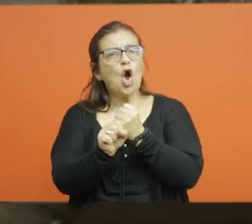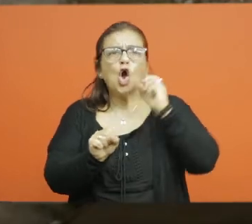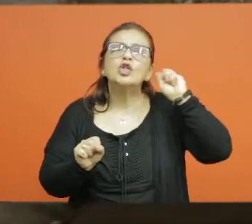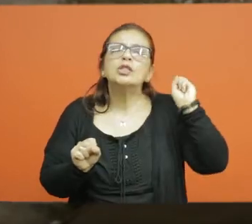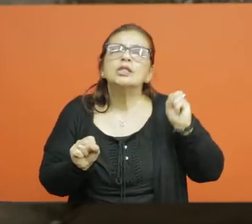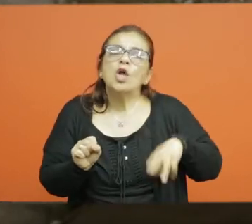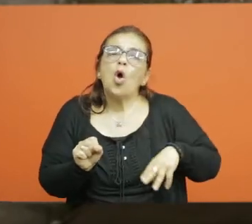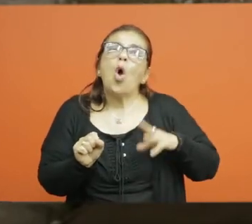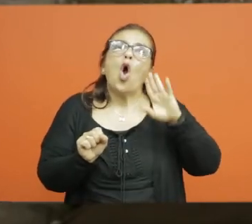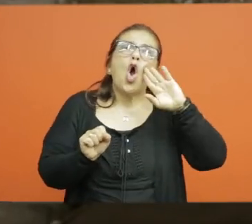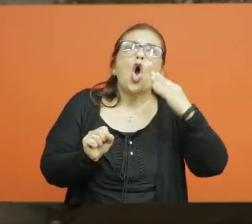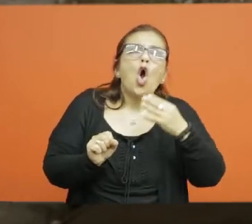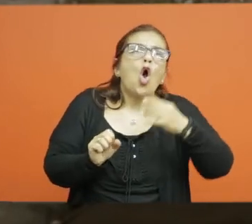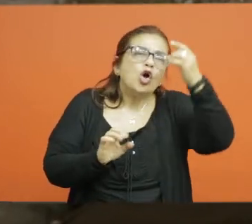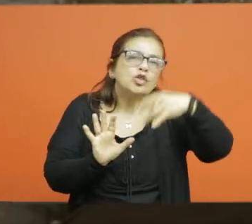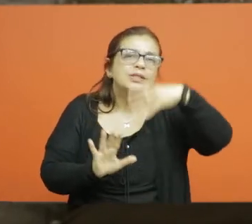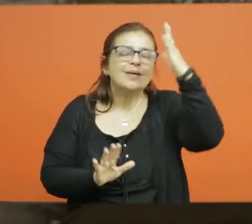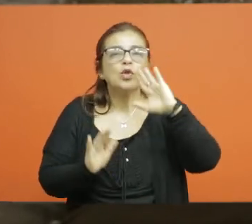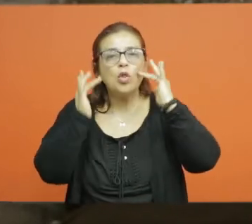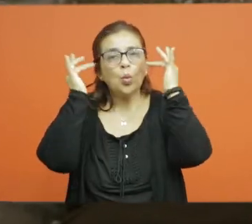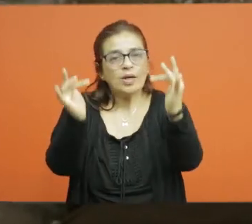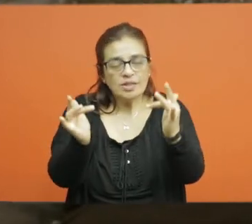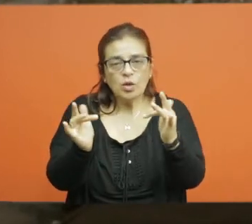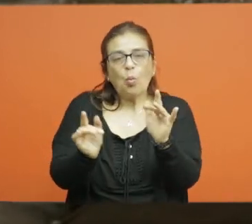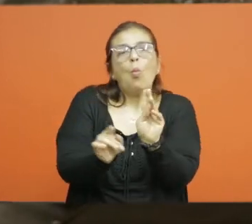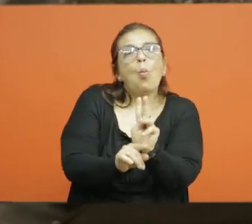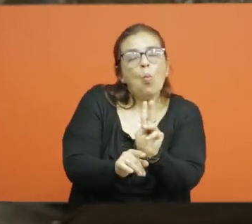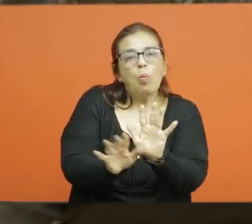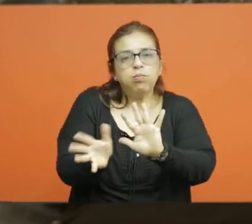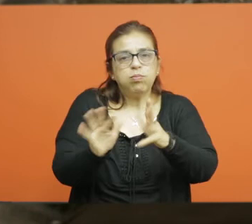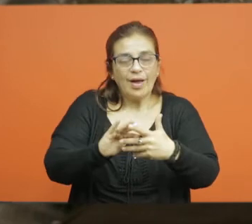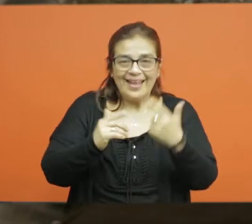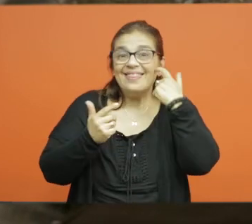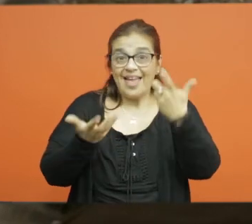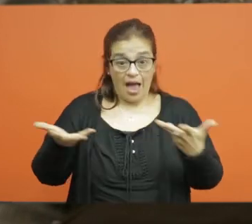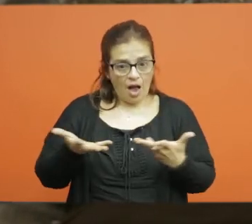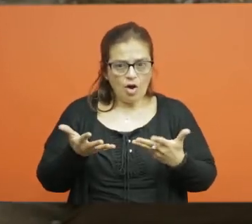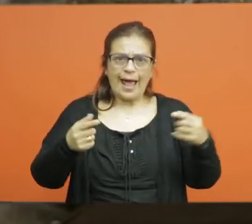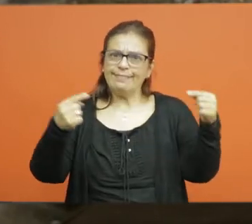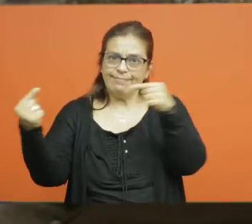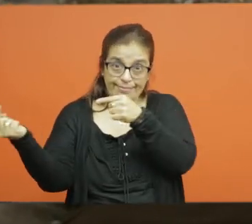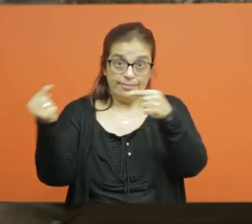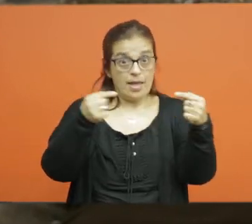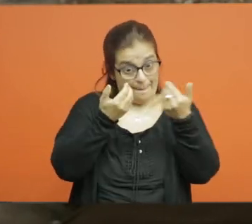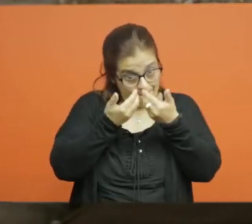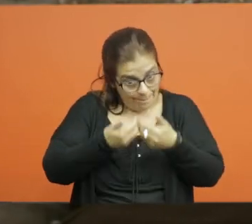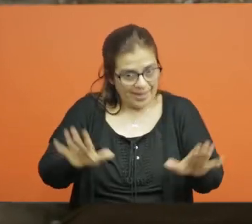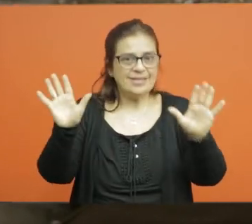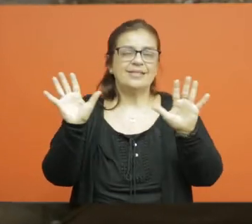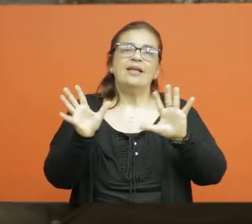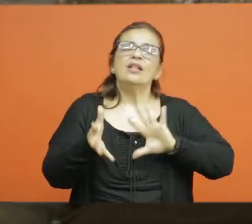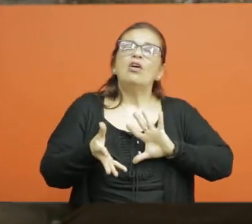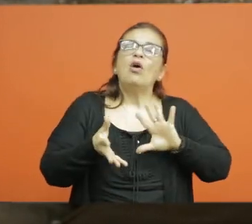La idea es abrir un debate desde diversas disciplinas sobre la formación